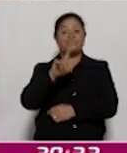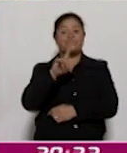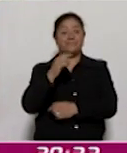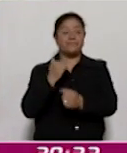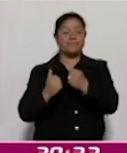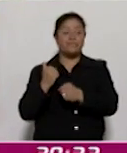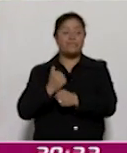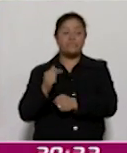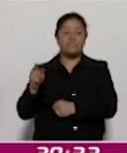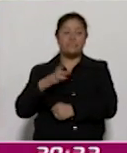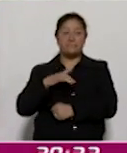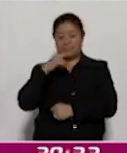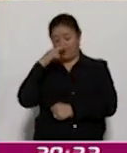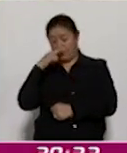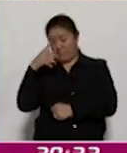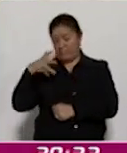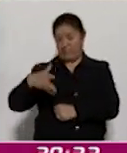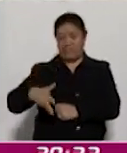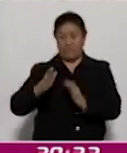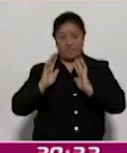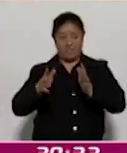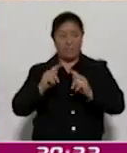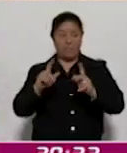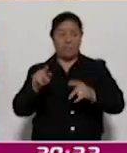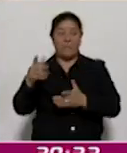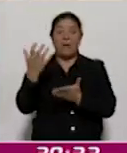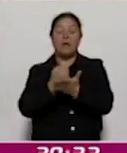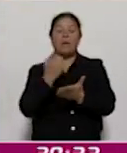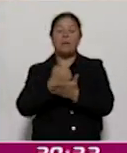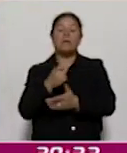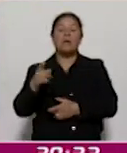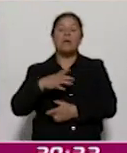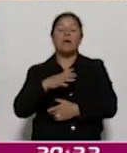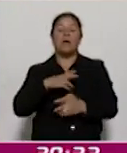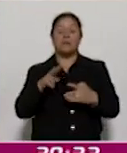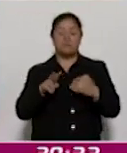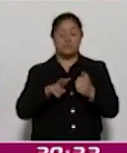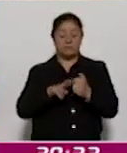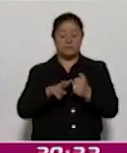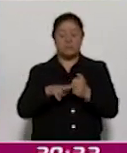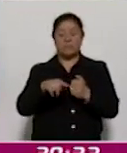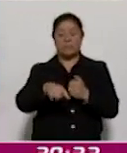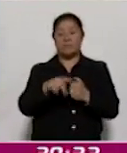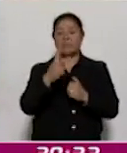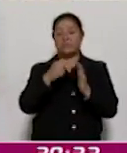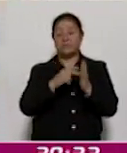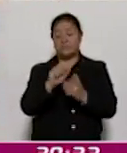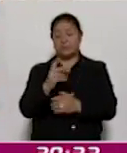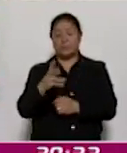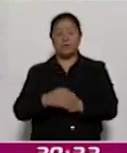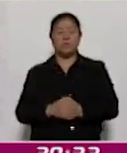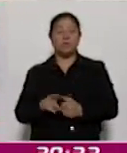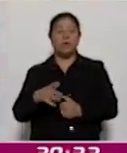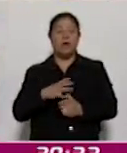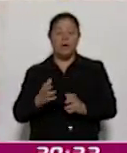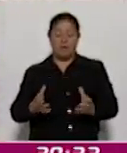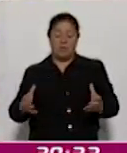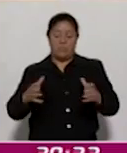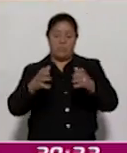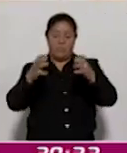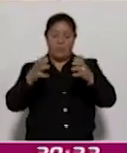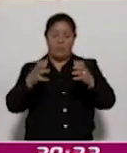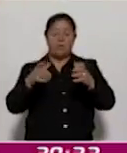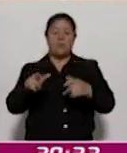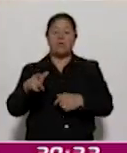en un orgullo para Tlaxcala al ganar el Premio Nacional de la Cerámica 2024 en la categoría de Barro Bruñido, en